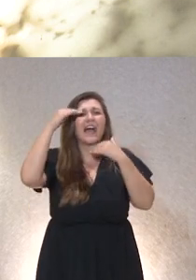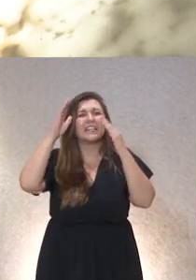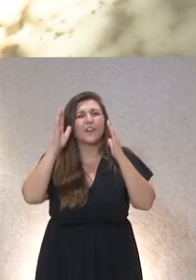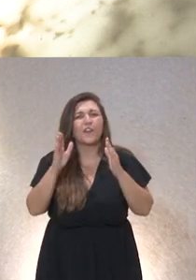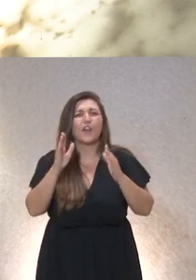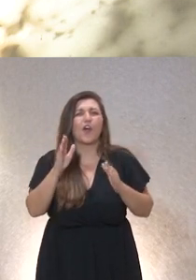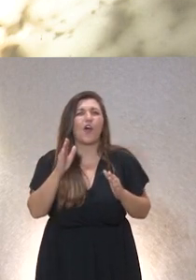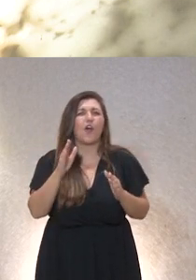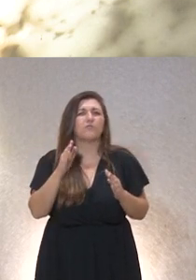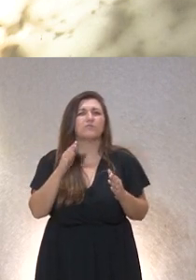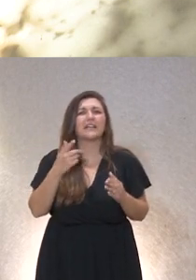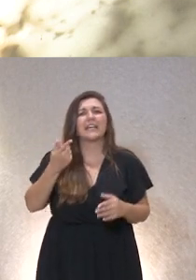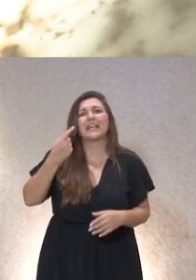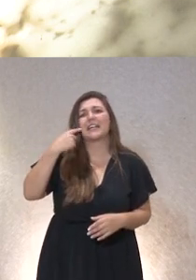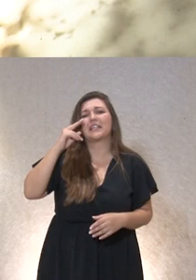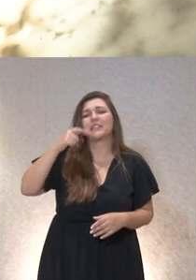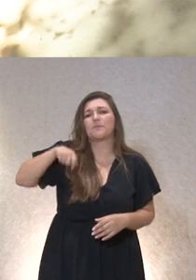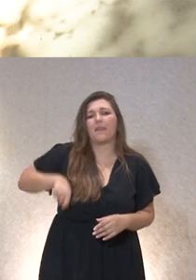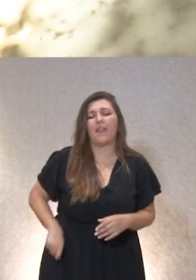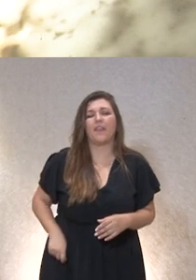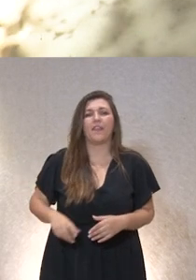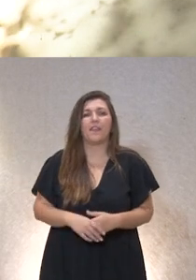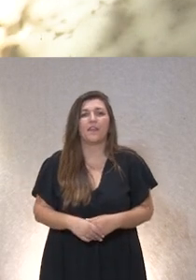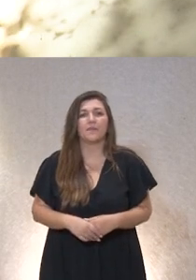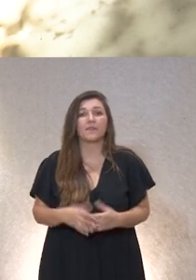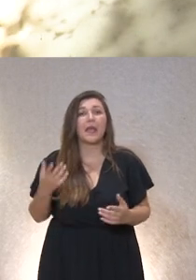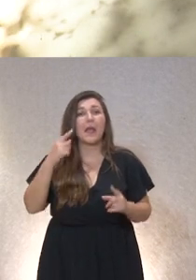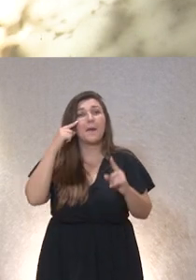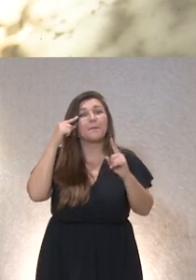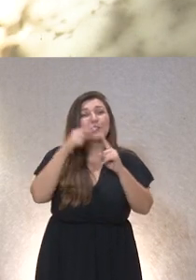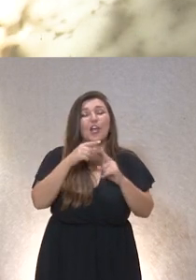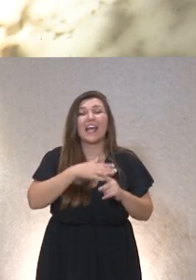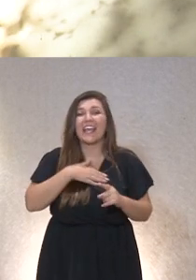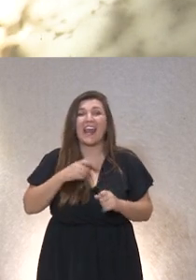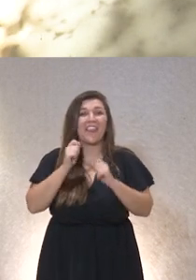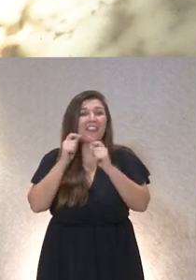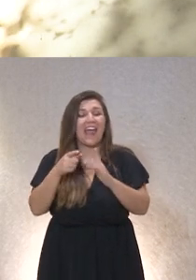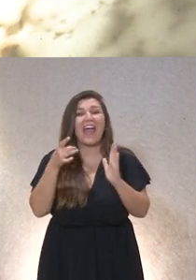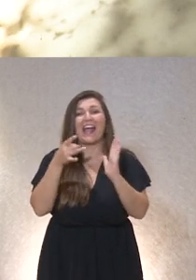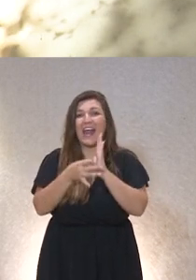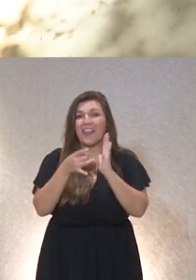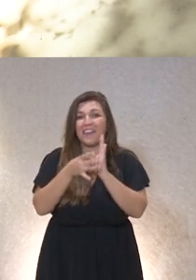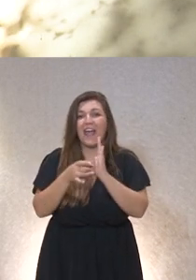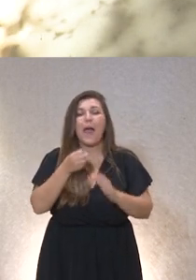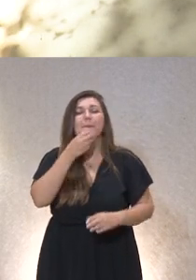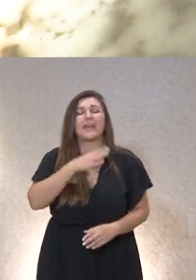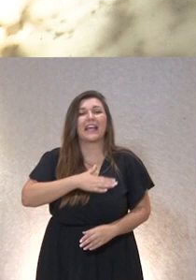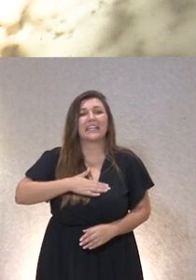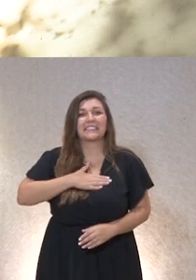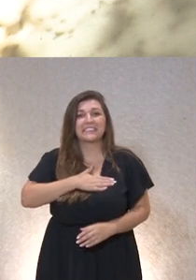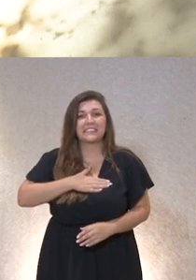individualizada y especializada la misión la misión favorecer tanto la calidad como el bienestar